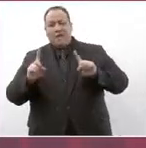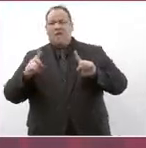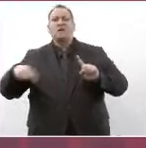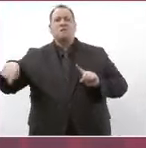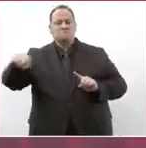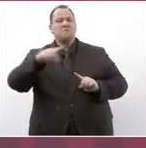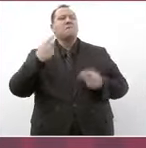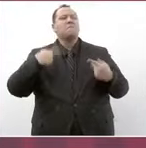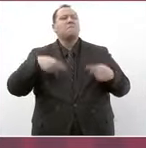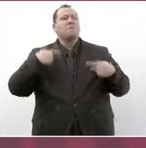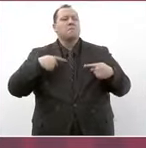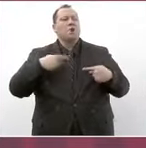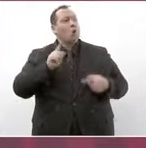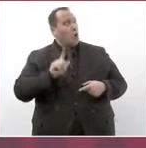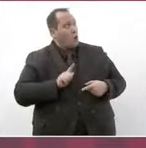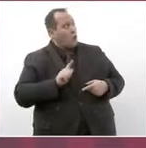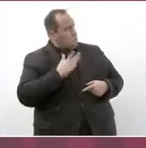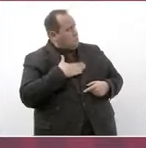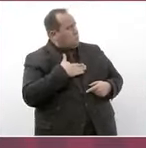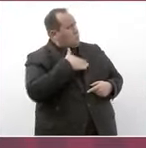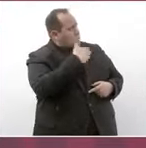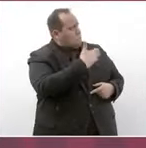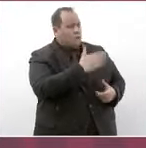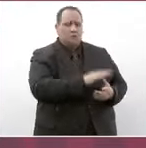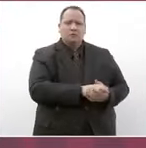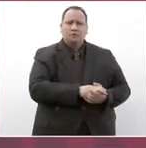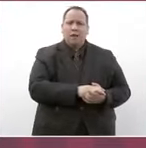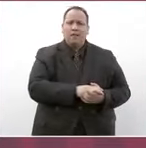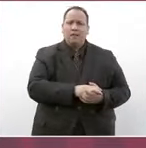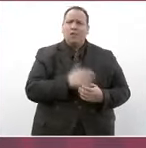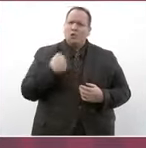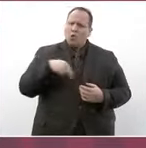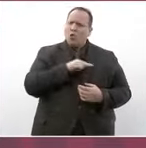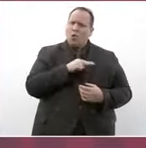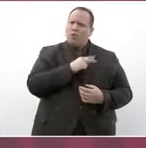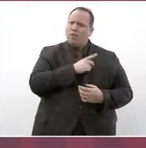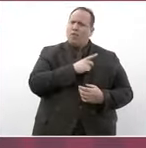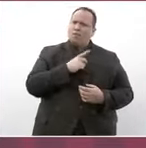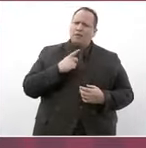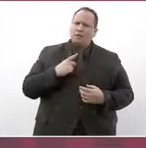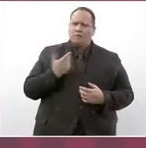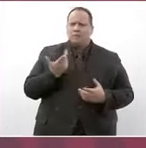confianza al gobierno tenemos que mantener